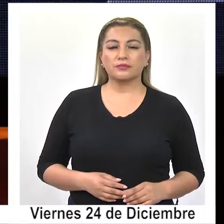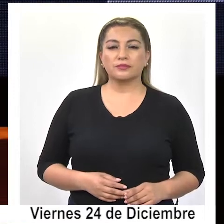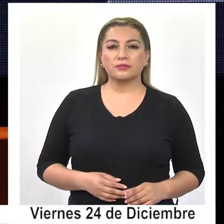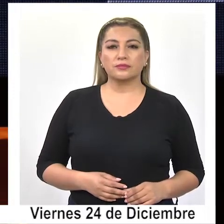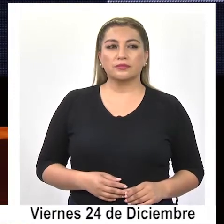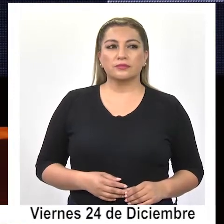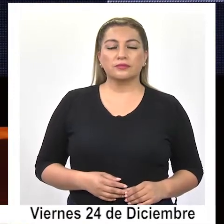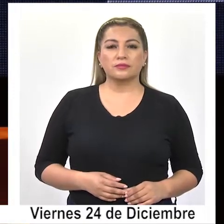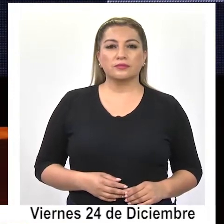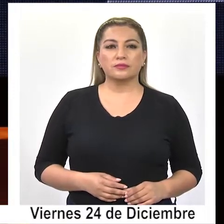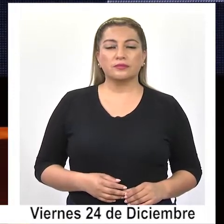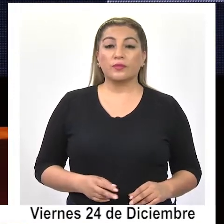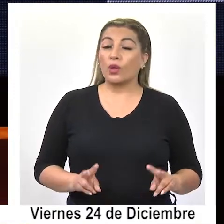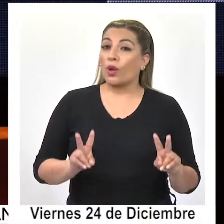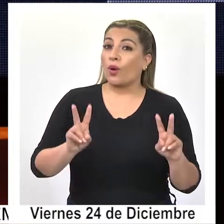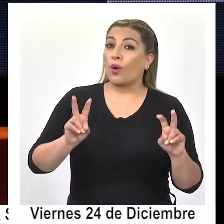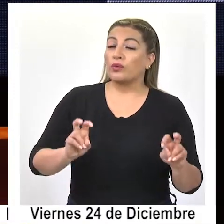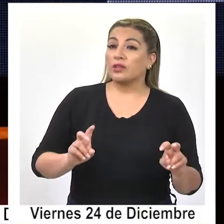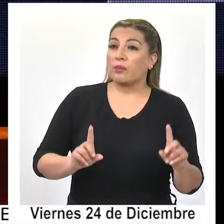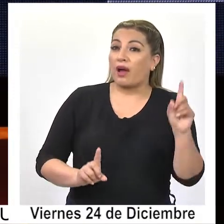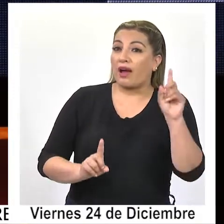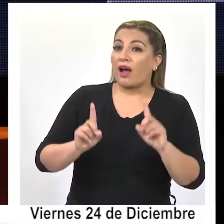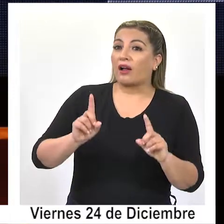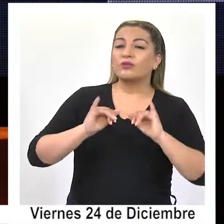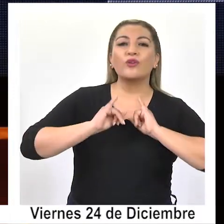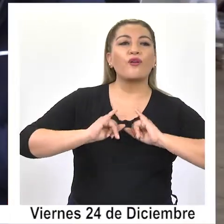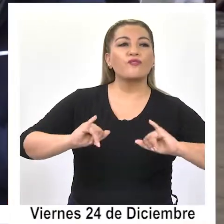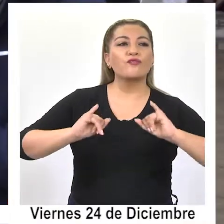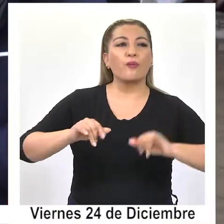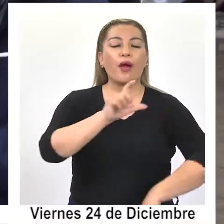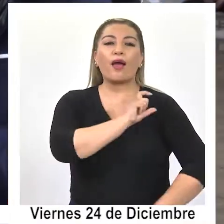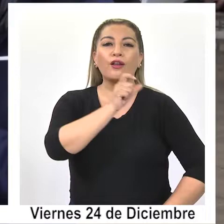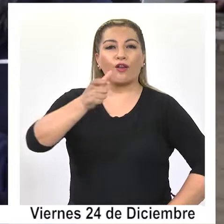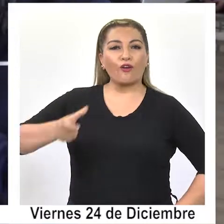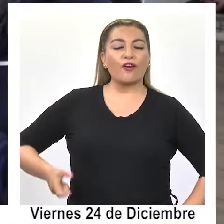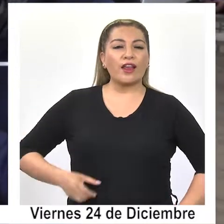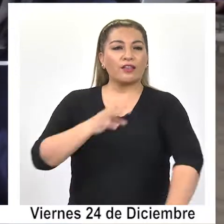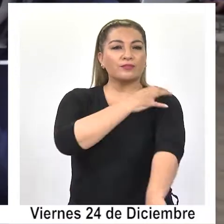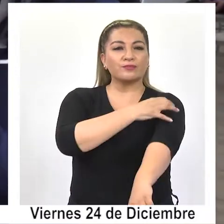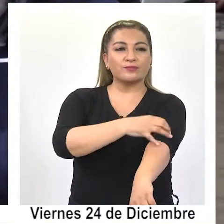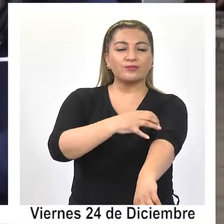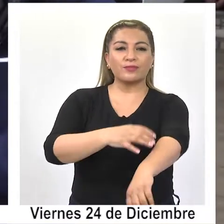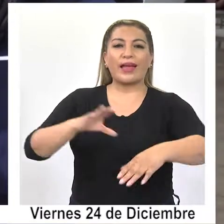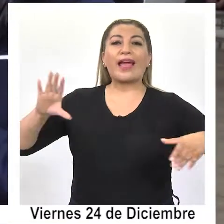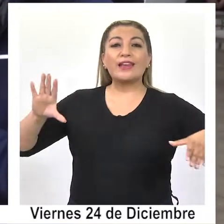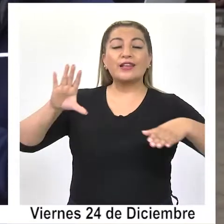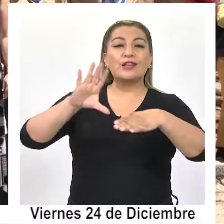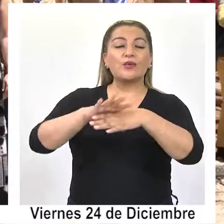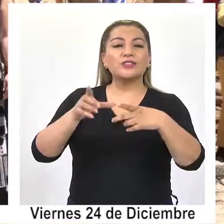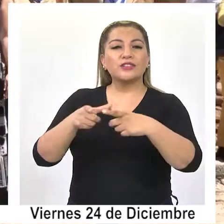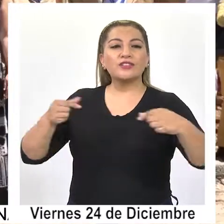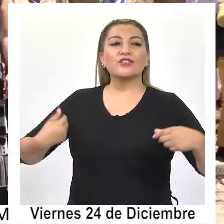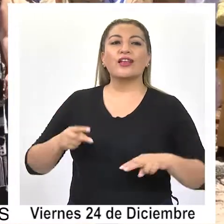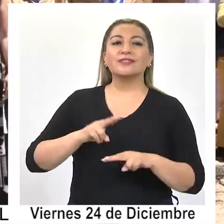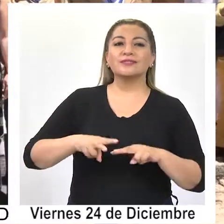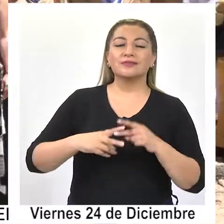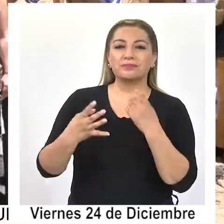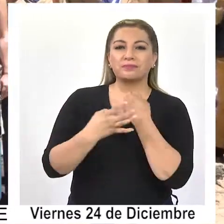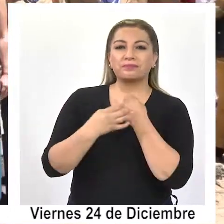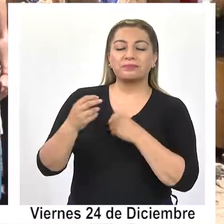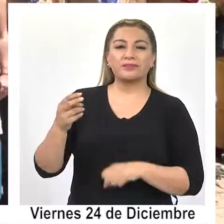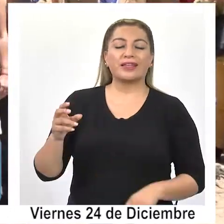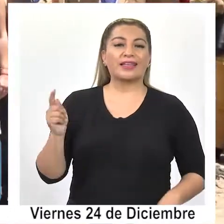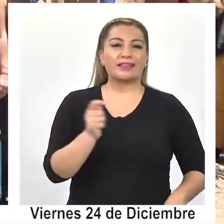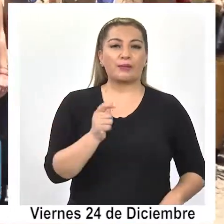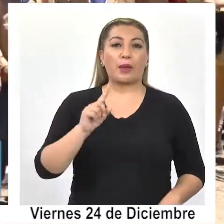Fue una medida que incluso comunicó a los gobernadores regionales en el encuentro nacional realizado en Trapacá el